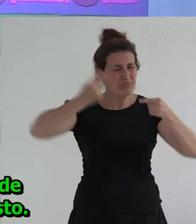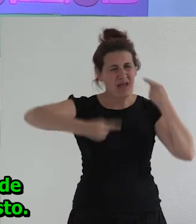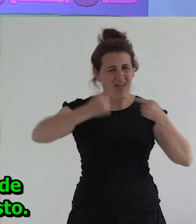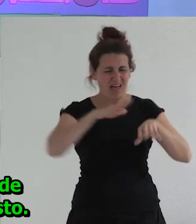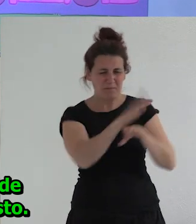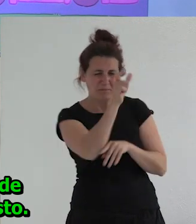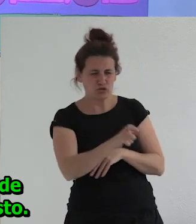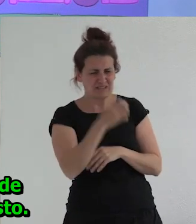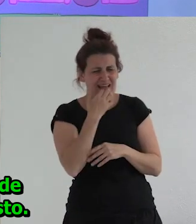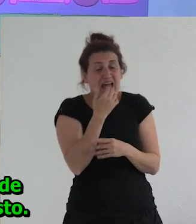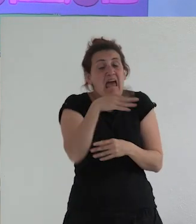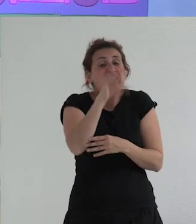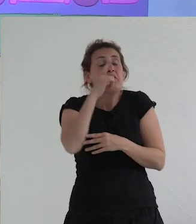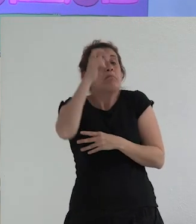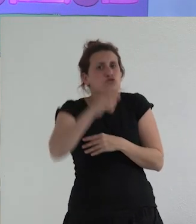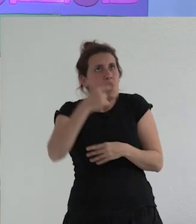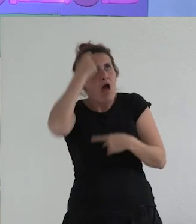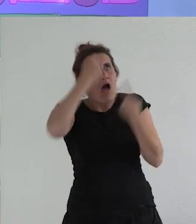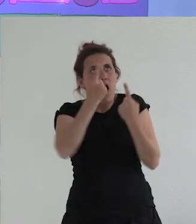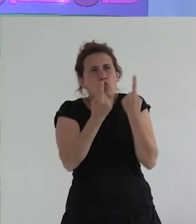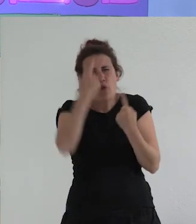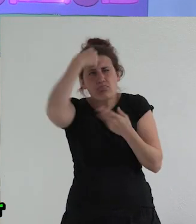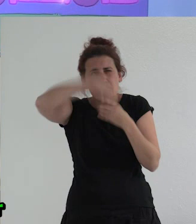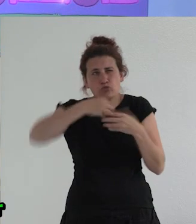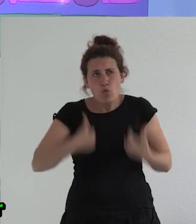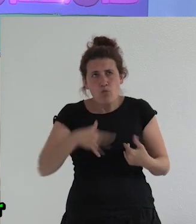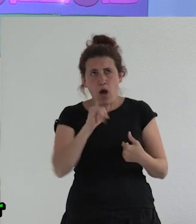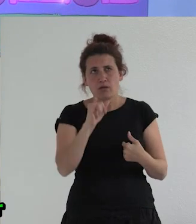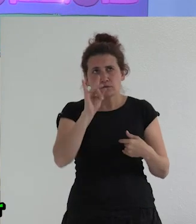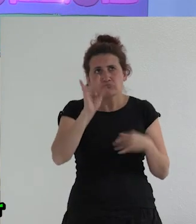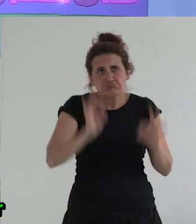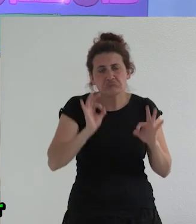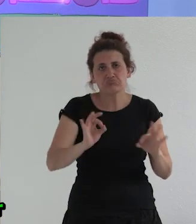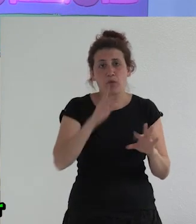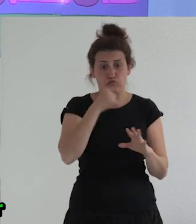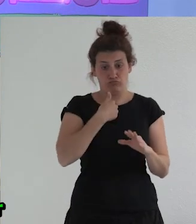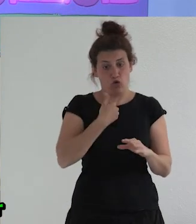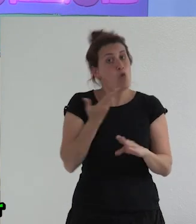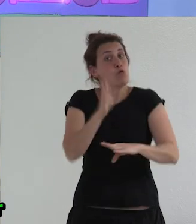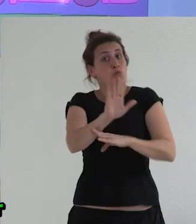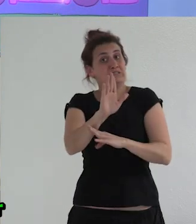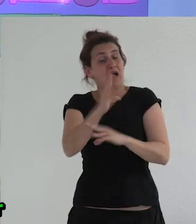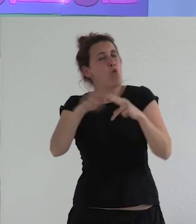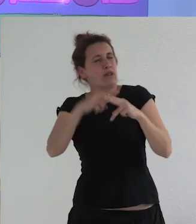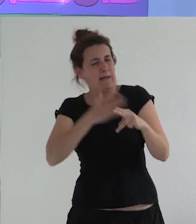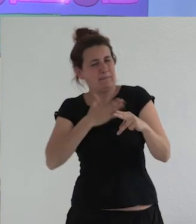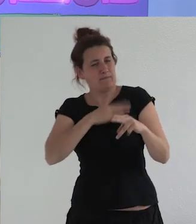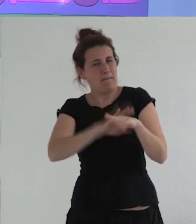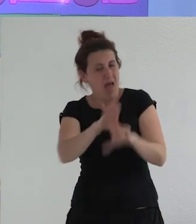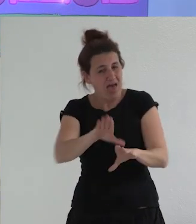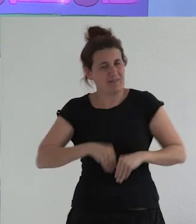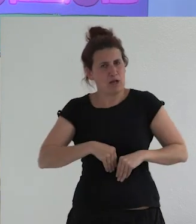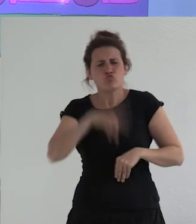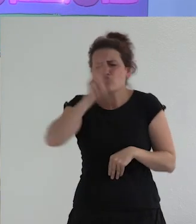que en algún lugar del cuerpo está eso vale pues me parece bien pero en todo caso mi propuesta política para contestarle a los de actio ir nunca